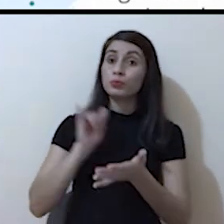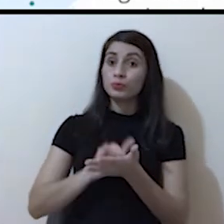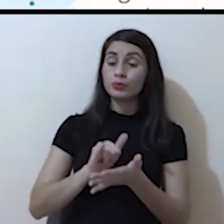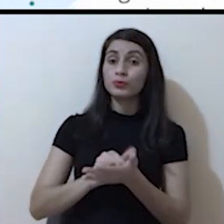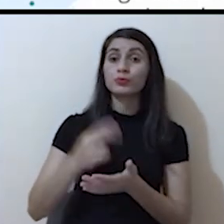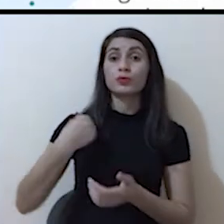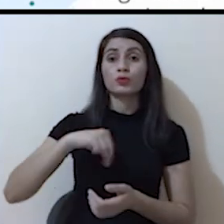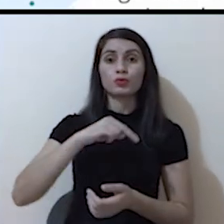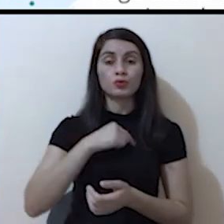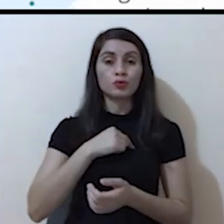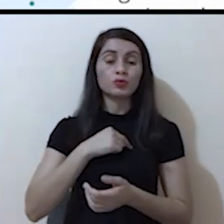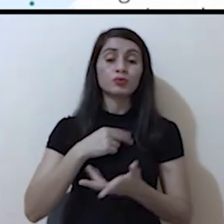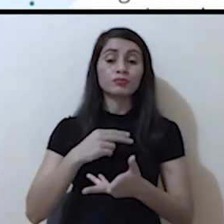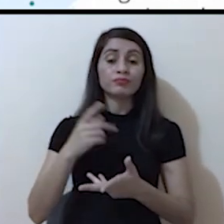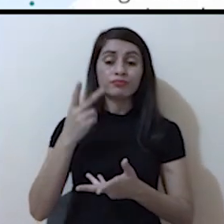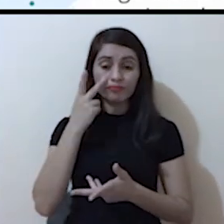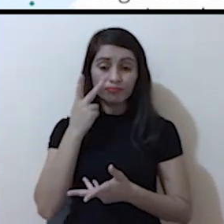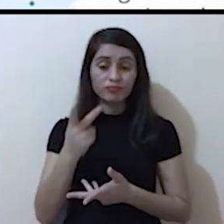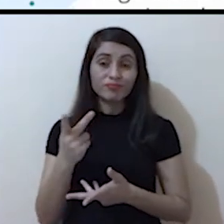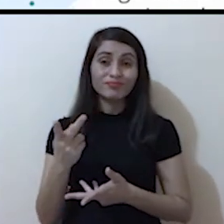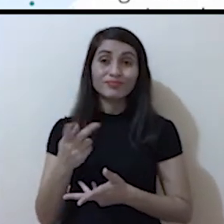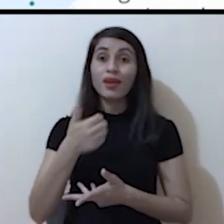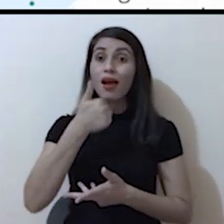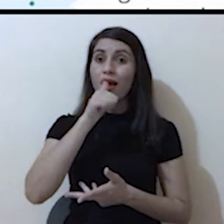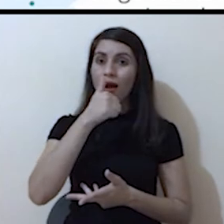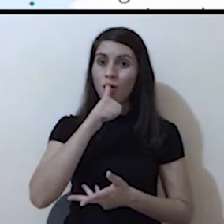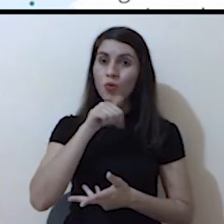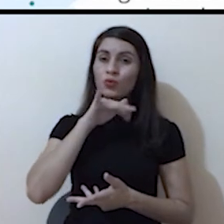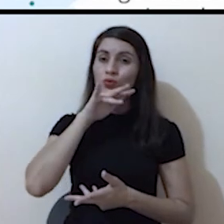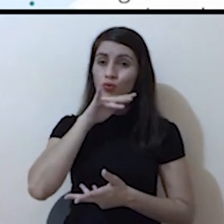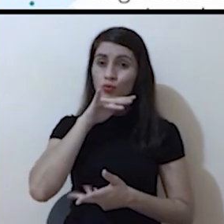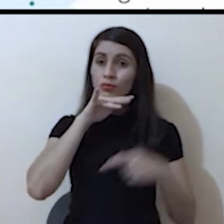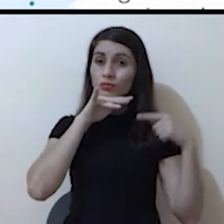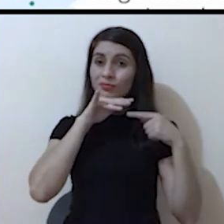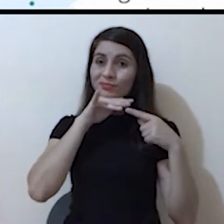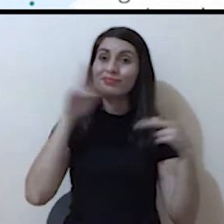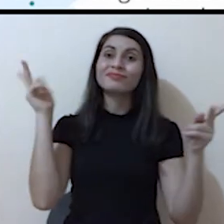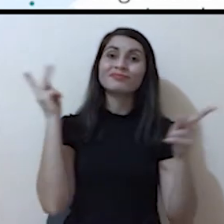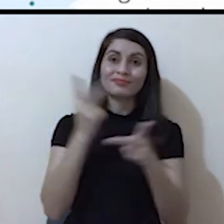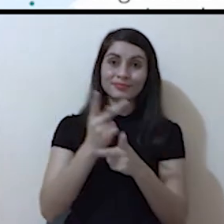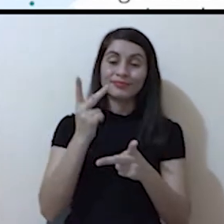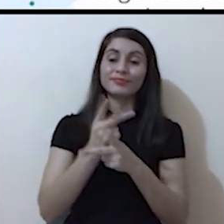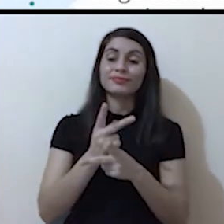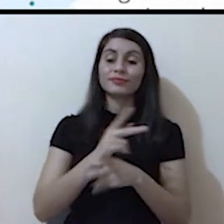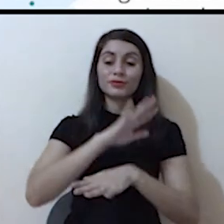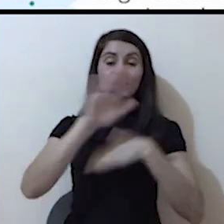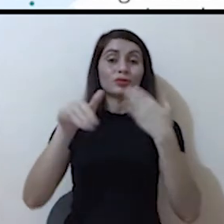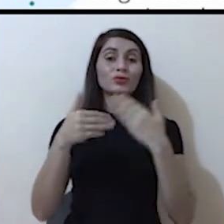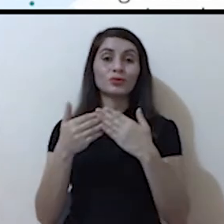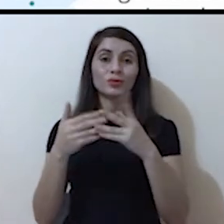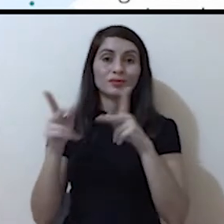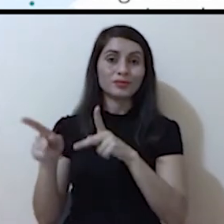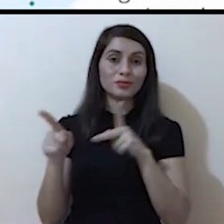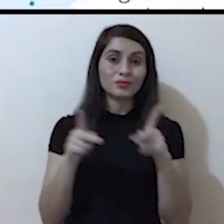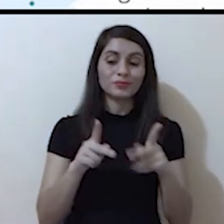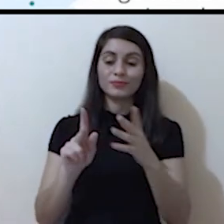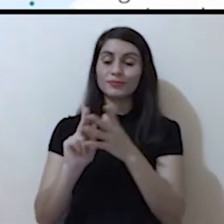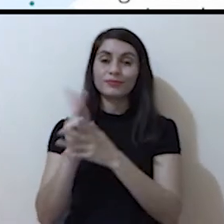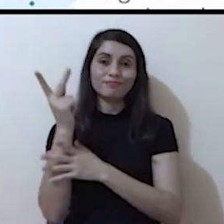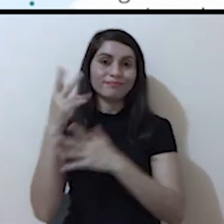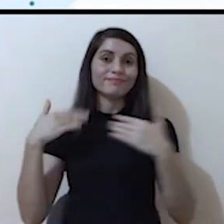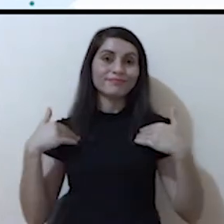ello que el agua contaminada es muy peligrosa para todos los seres vivos.